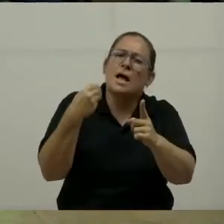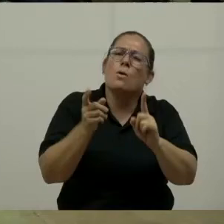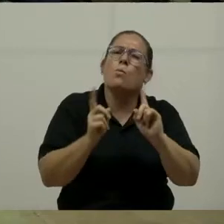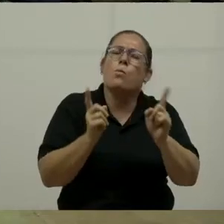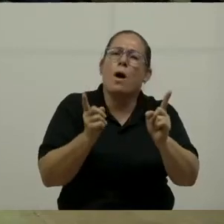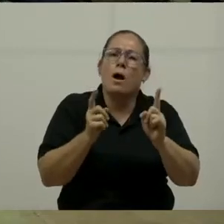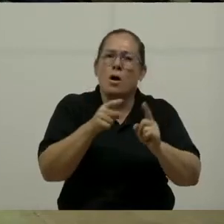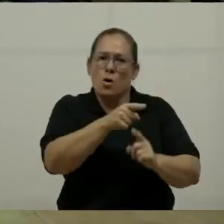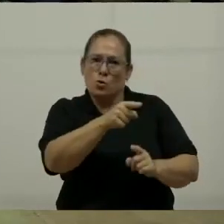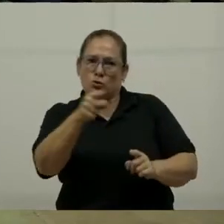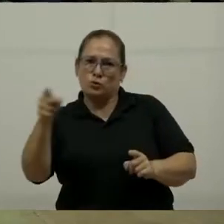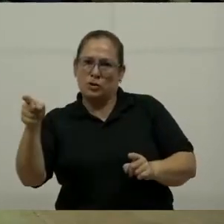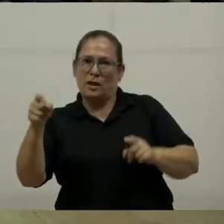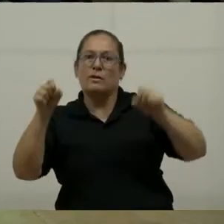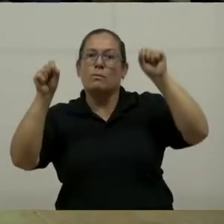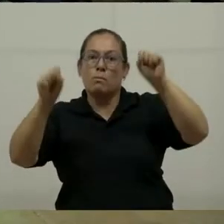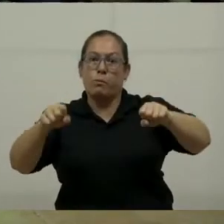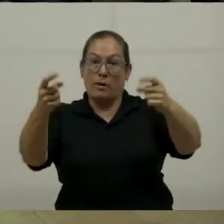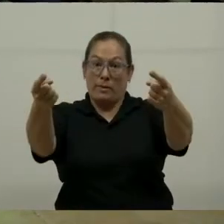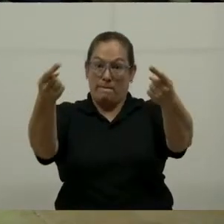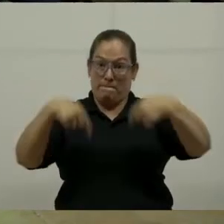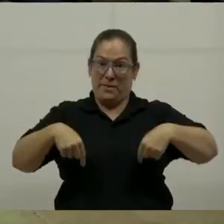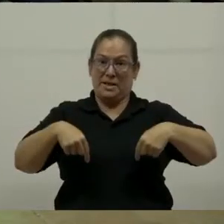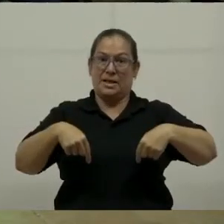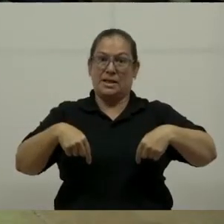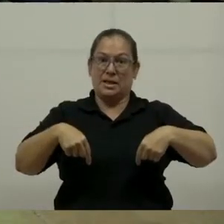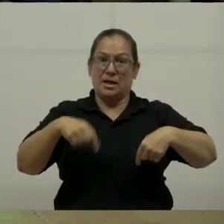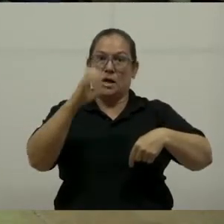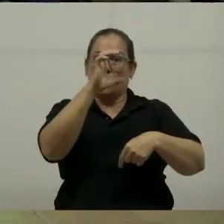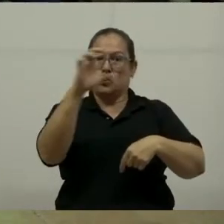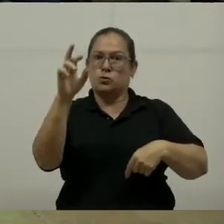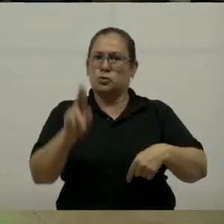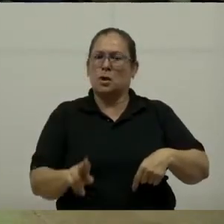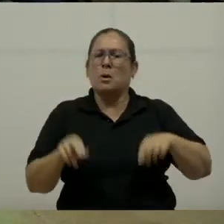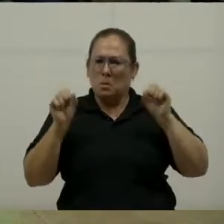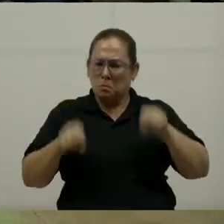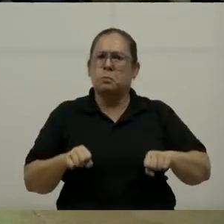decirles, ustedes pueden venir a Costa Rica y viajar solas sin ningún problema.